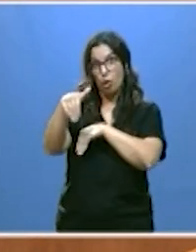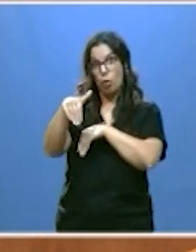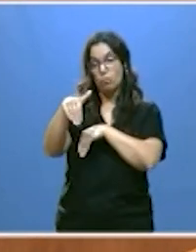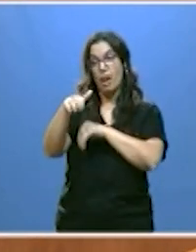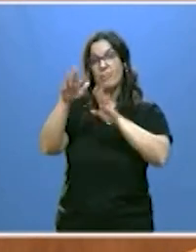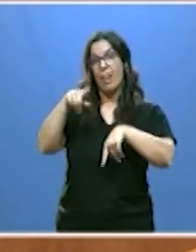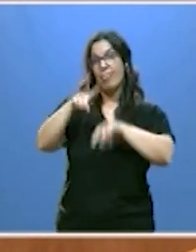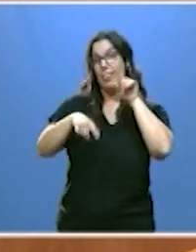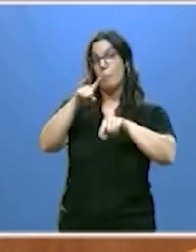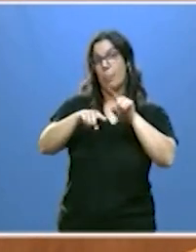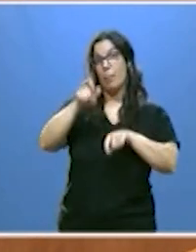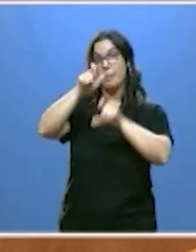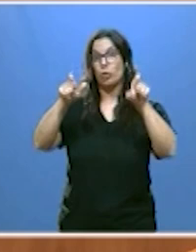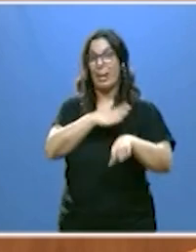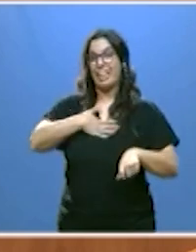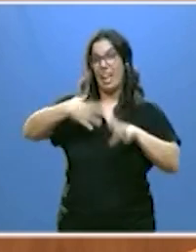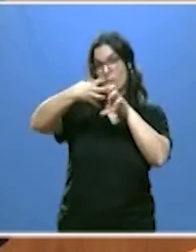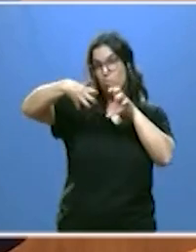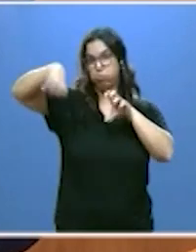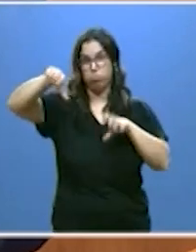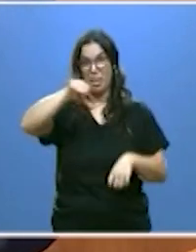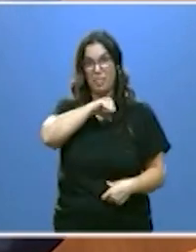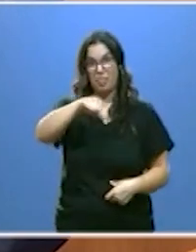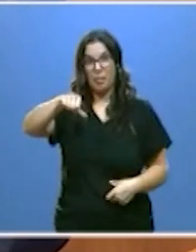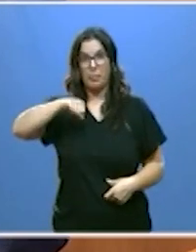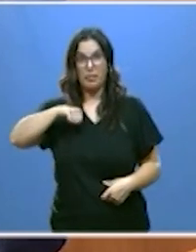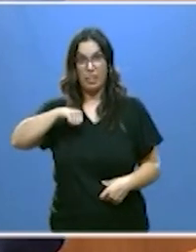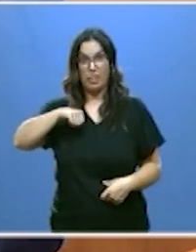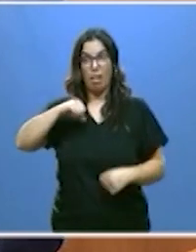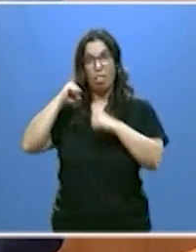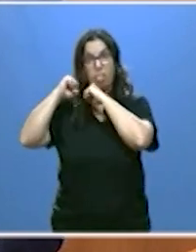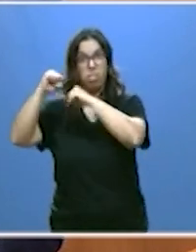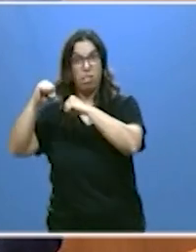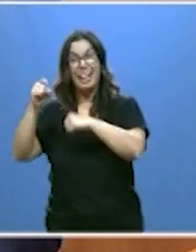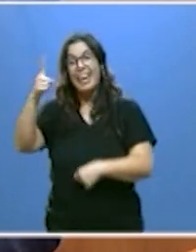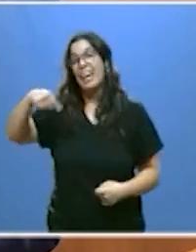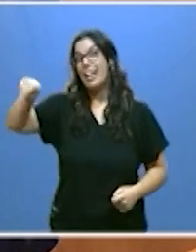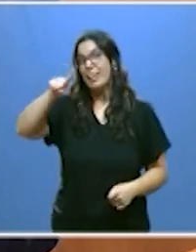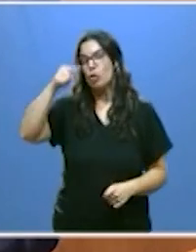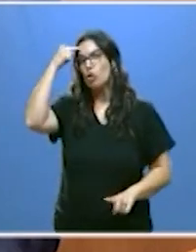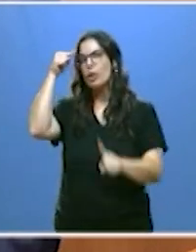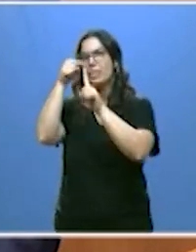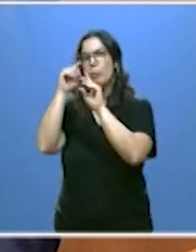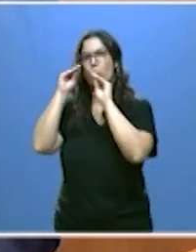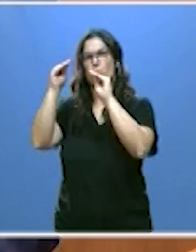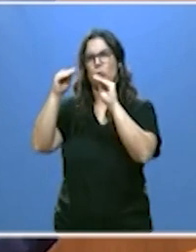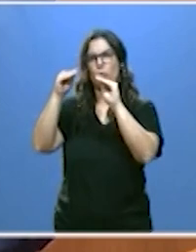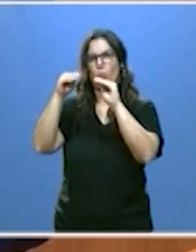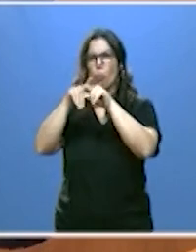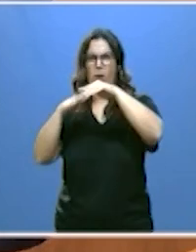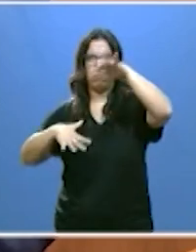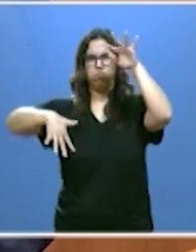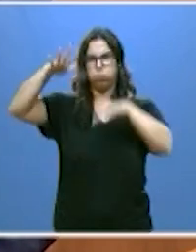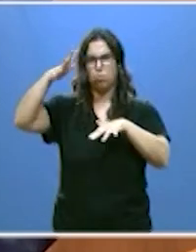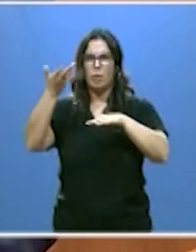de unos nacionalismos e independentismos que tienen como principios la diferenciación la